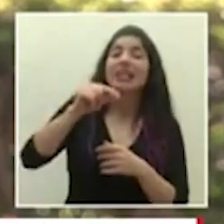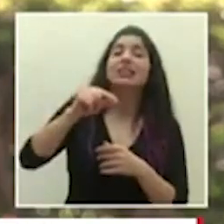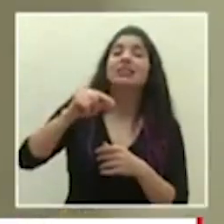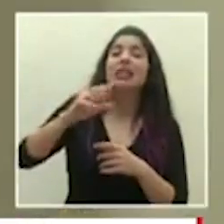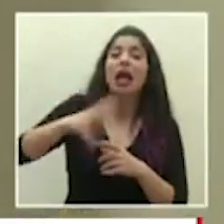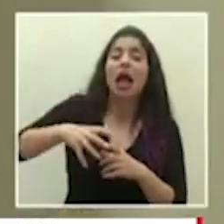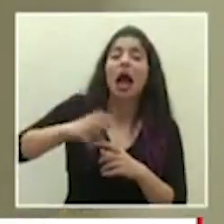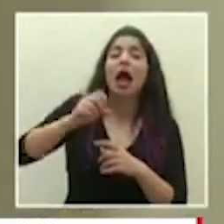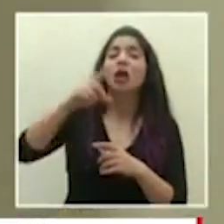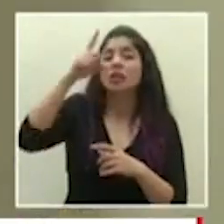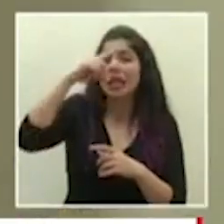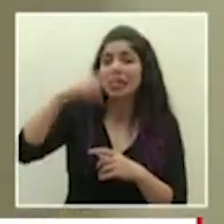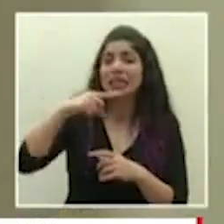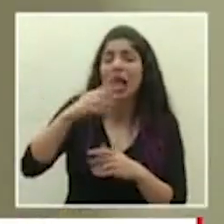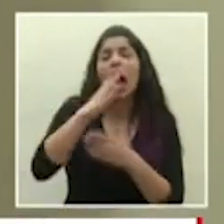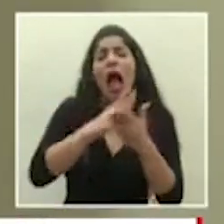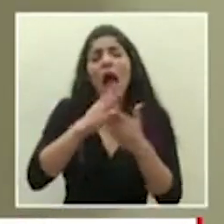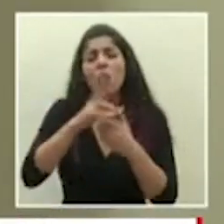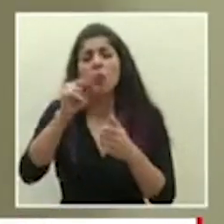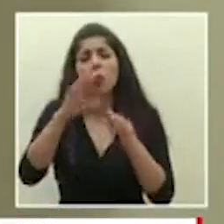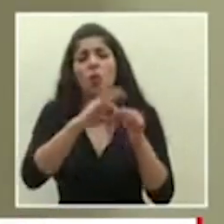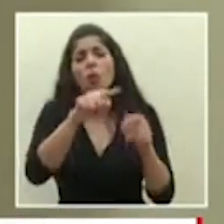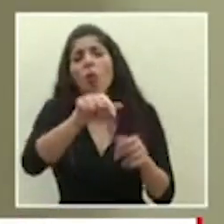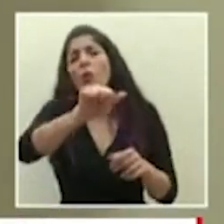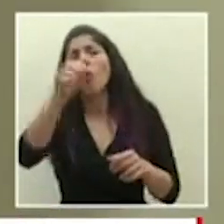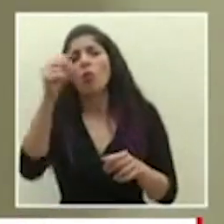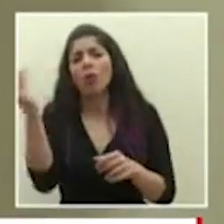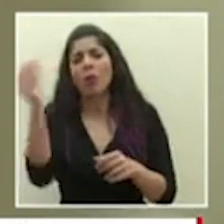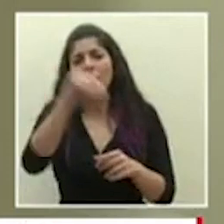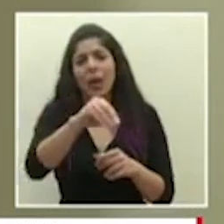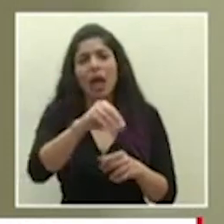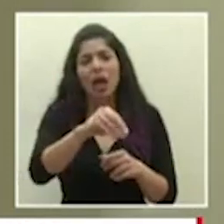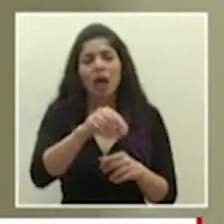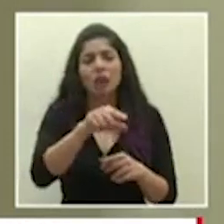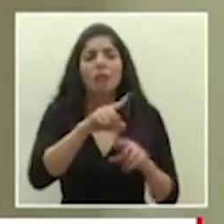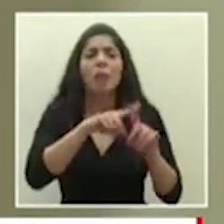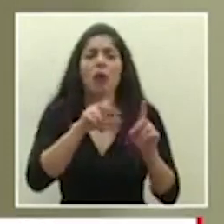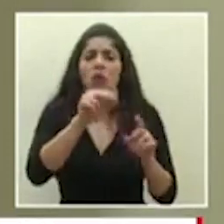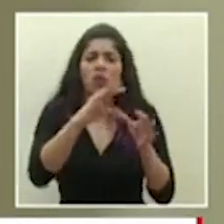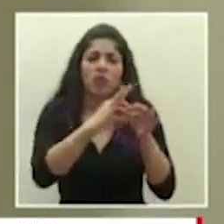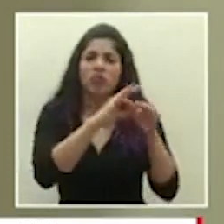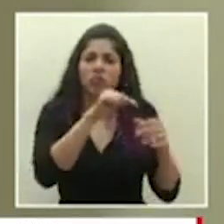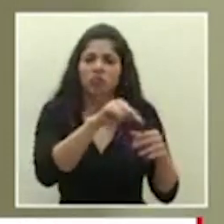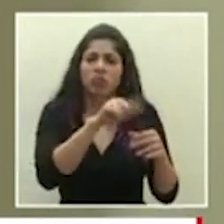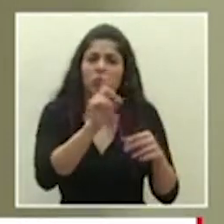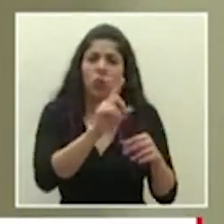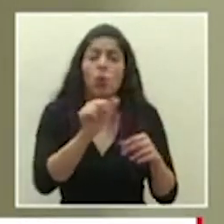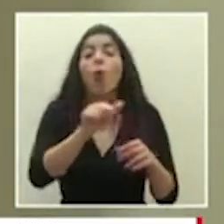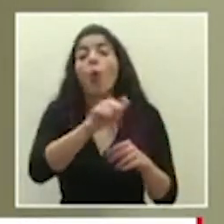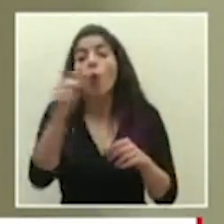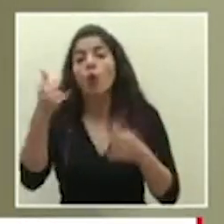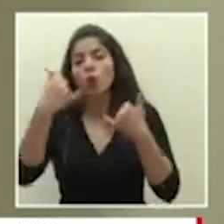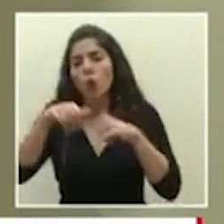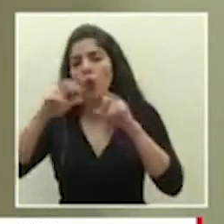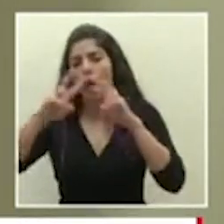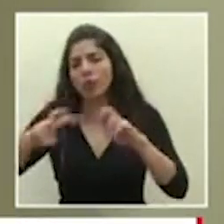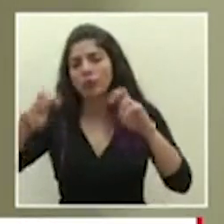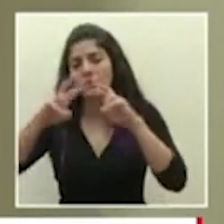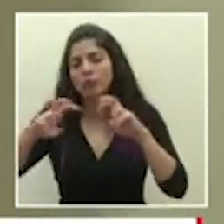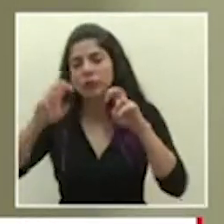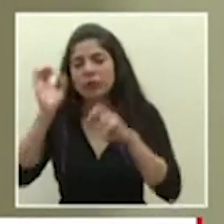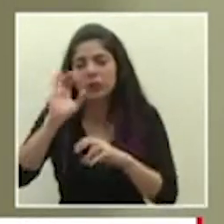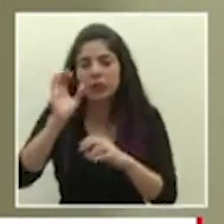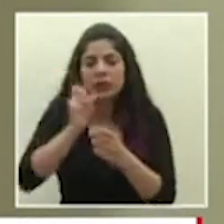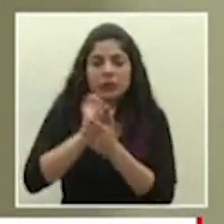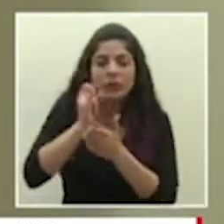Bueno hay unos que no tienen relación ya tenían un nexo digamos identificado pero que no tienen relación con ese y otros estamos justamente identificando tratando de